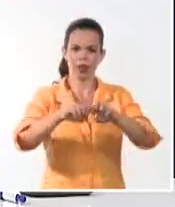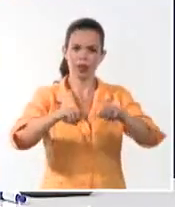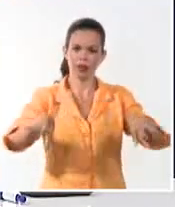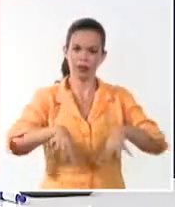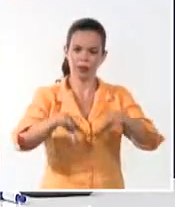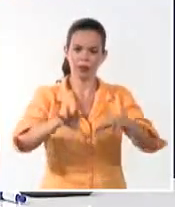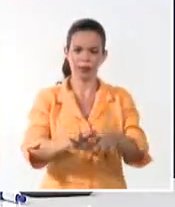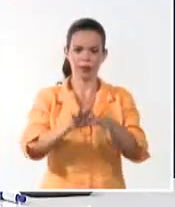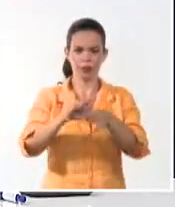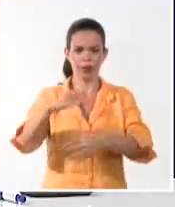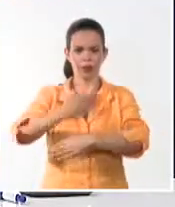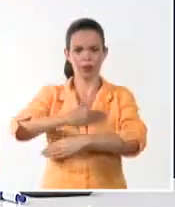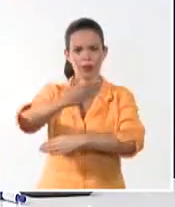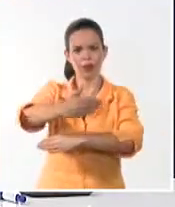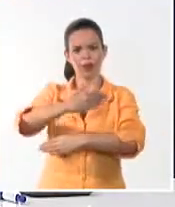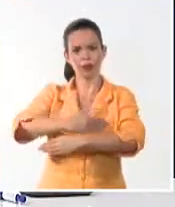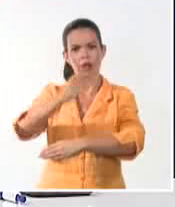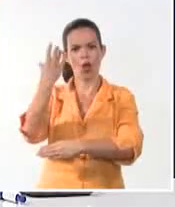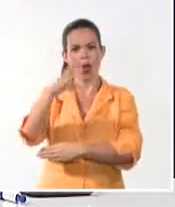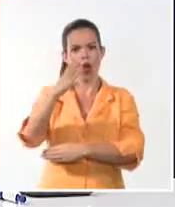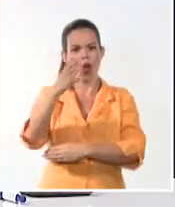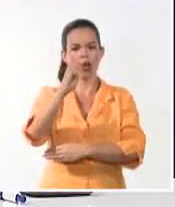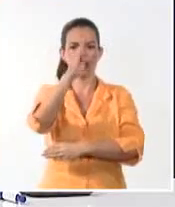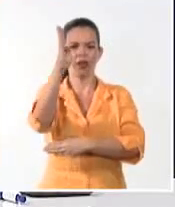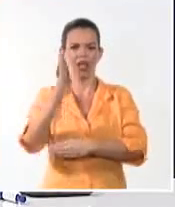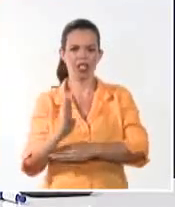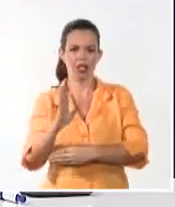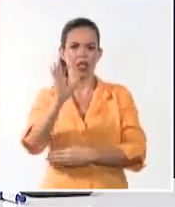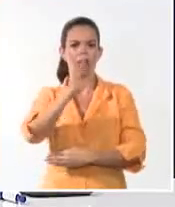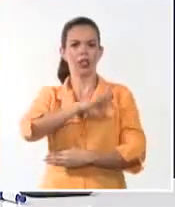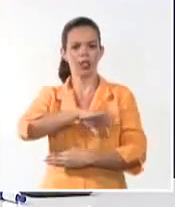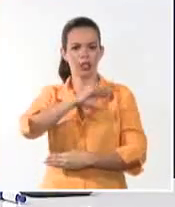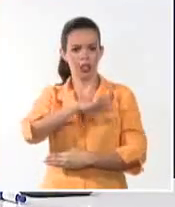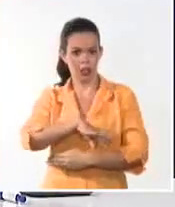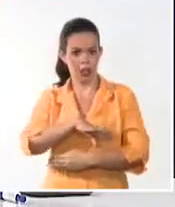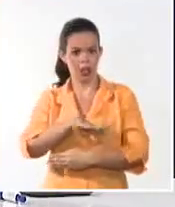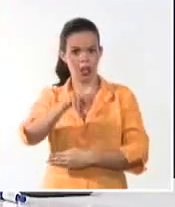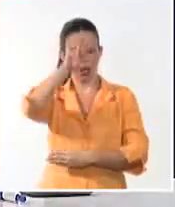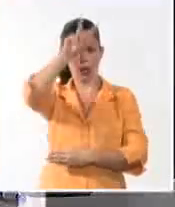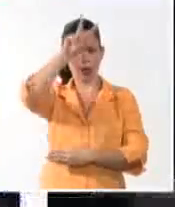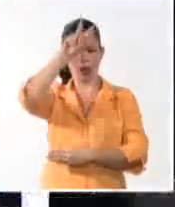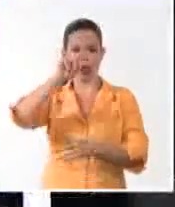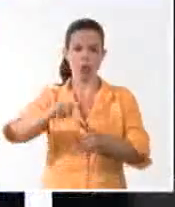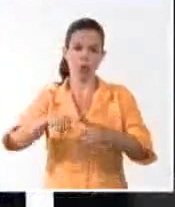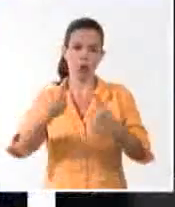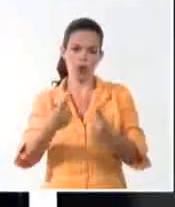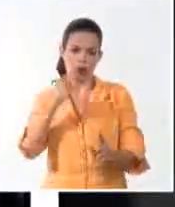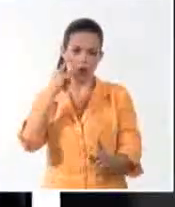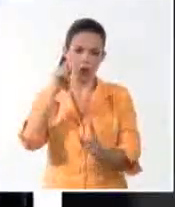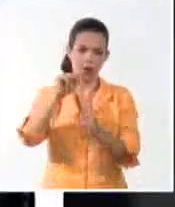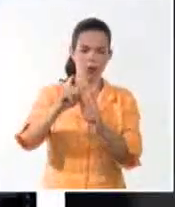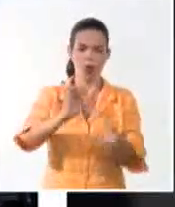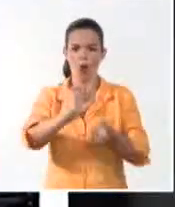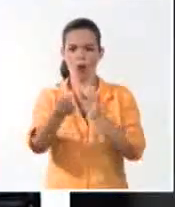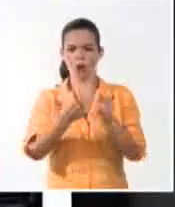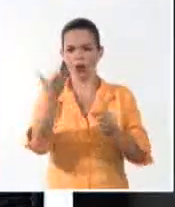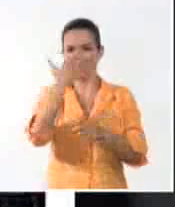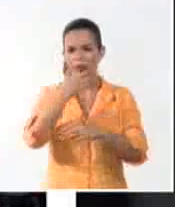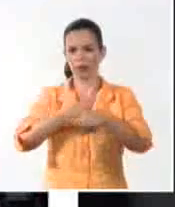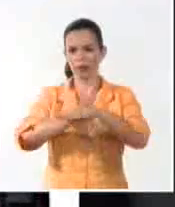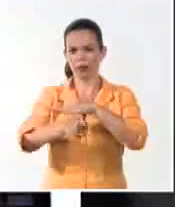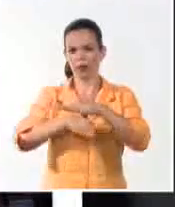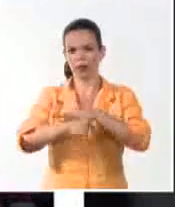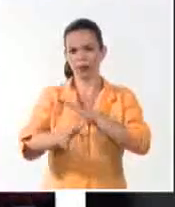Ecuador, Colombia, Brasil y Chile para impedir el ingreso de migrantes irregulares, como decíamos en titulares. La mandataria